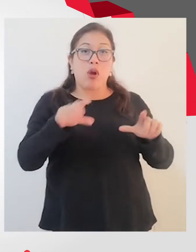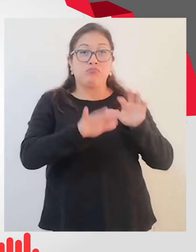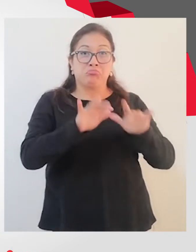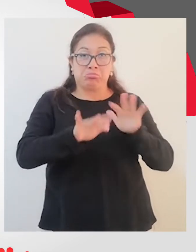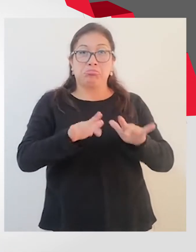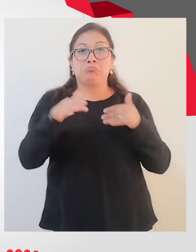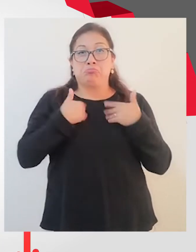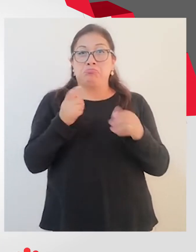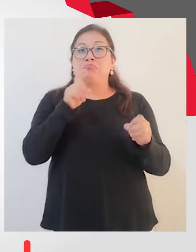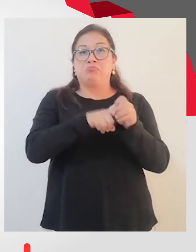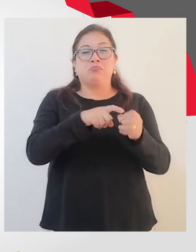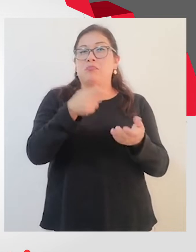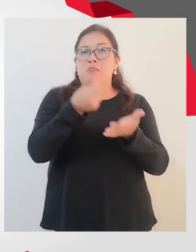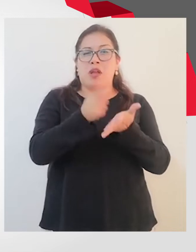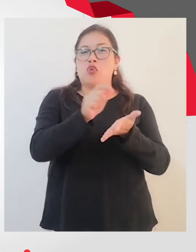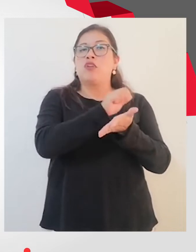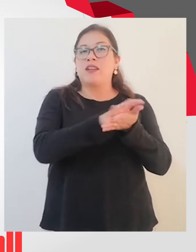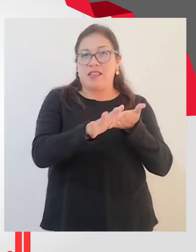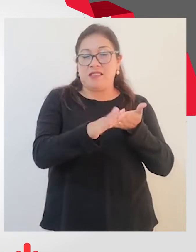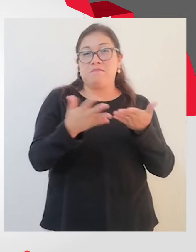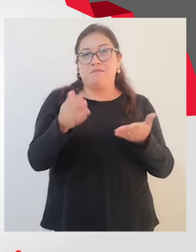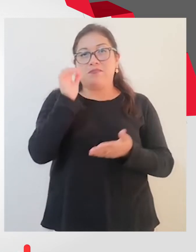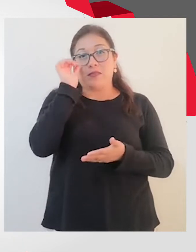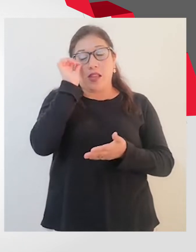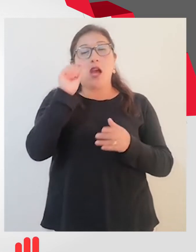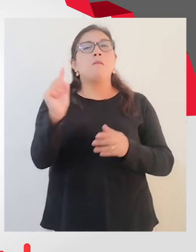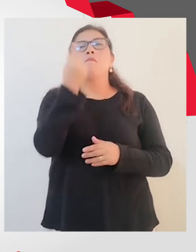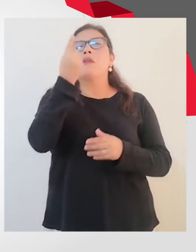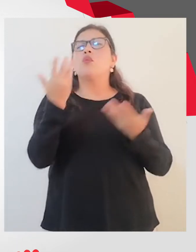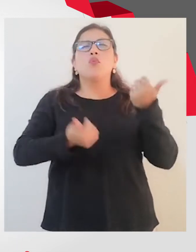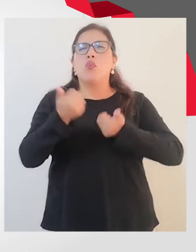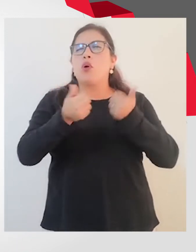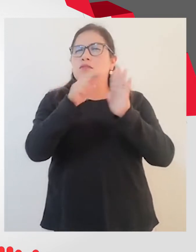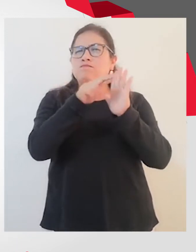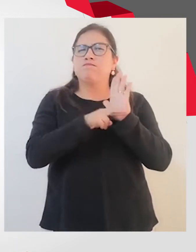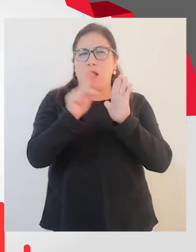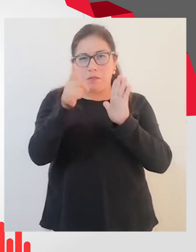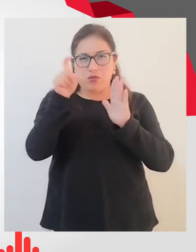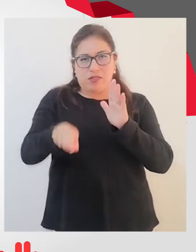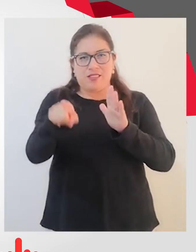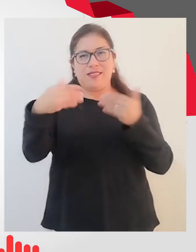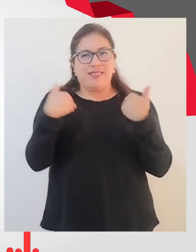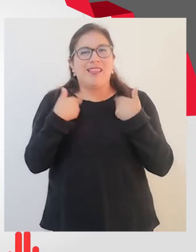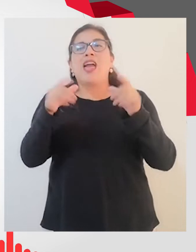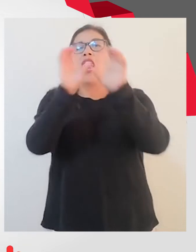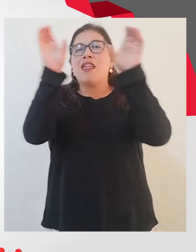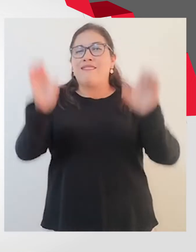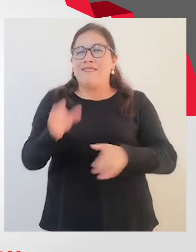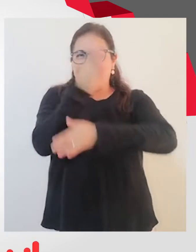recordemos, totalmente gratuito. Y el principal requisito es tener el certificado de